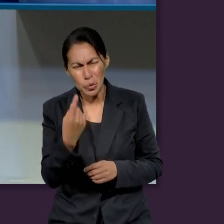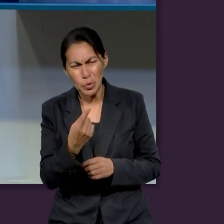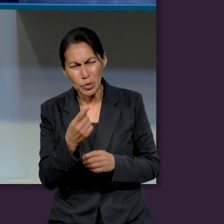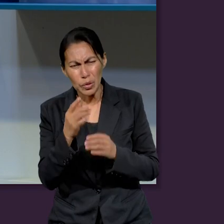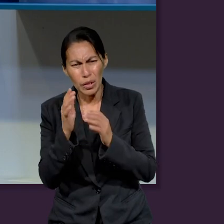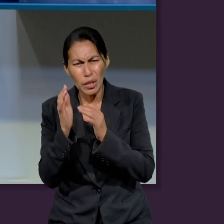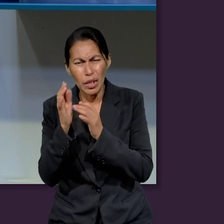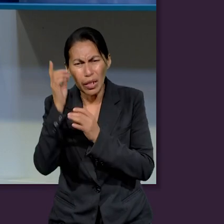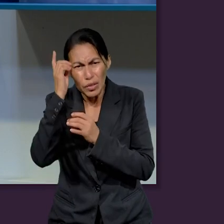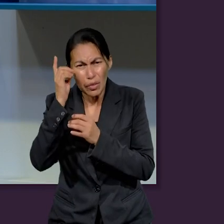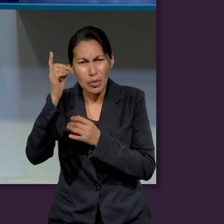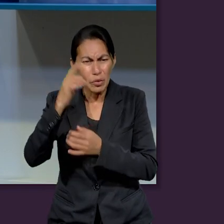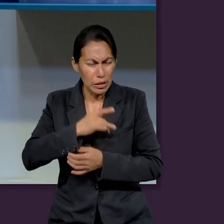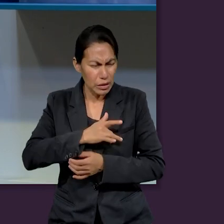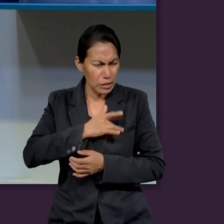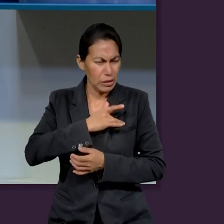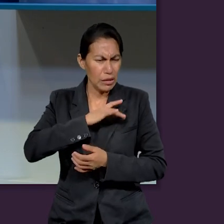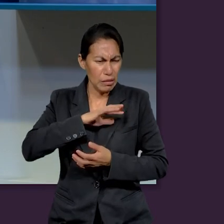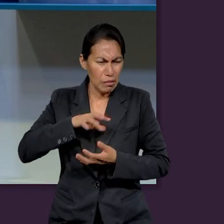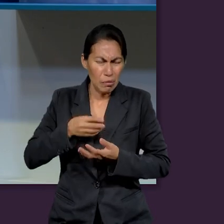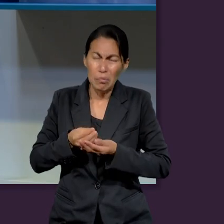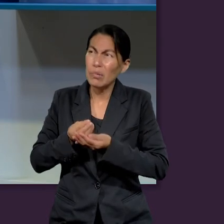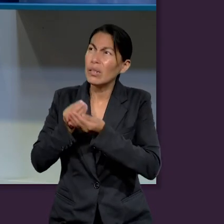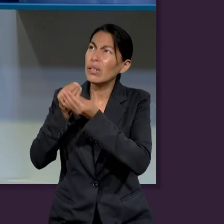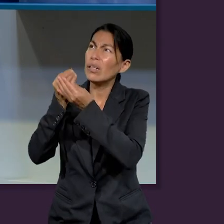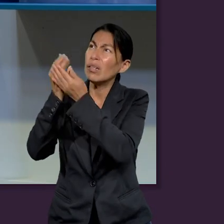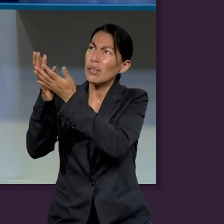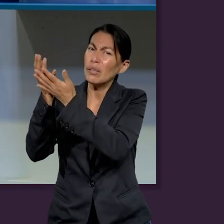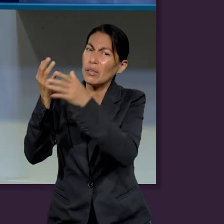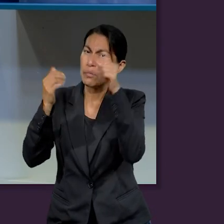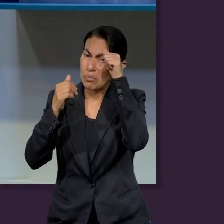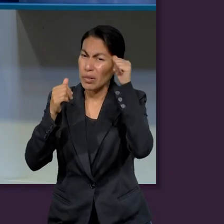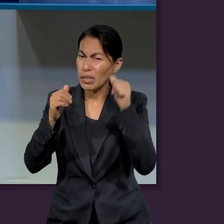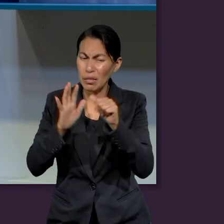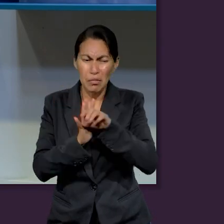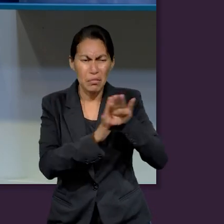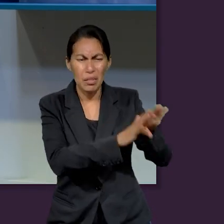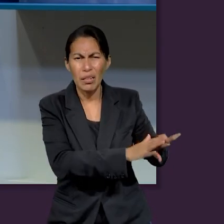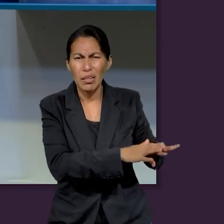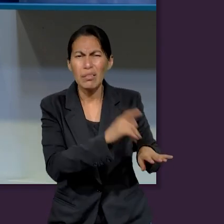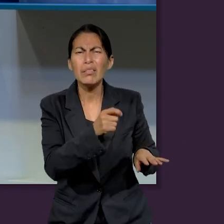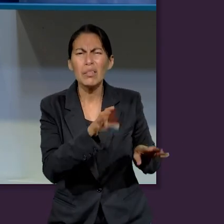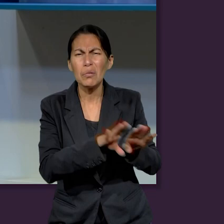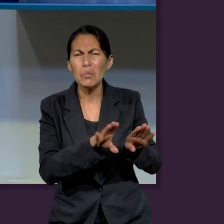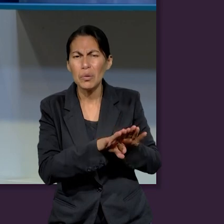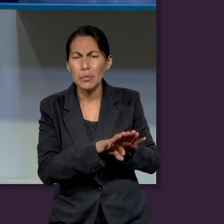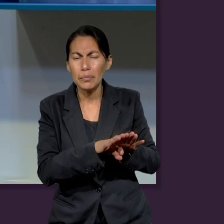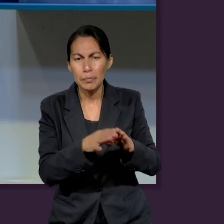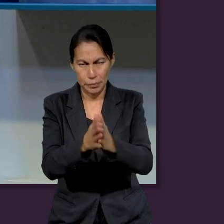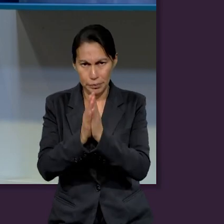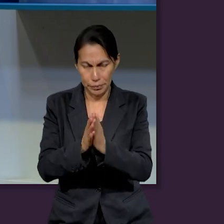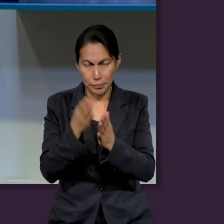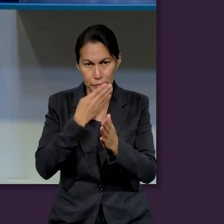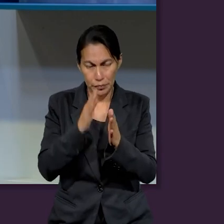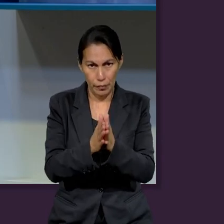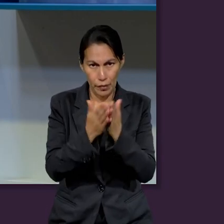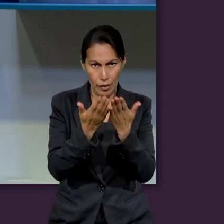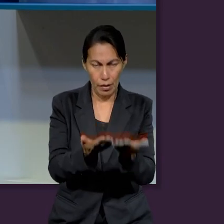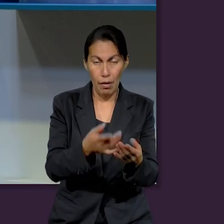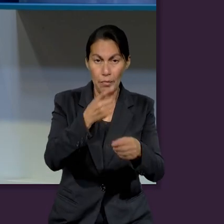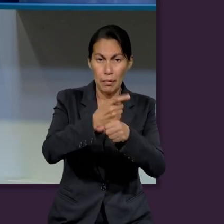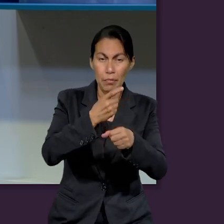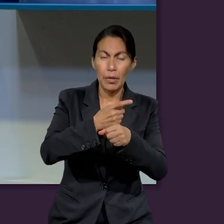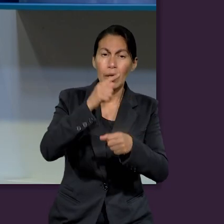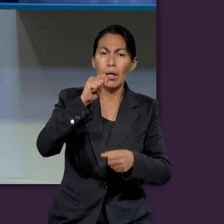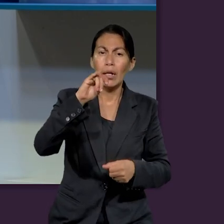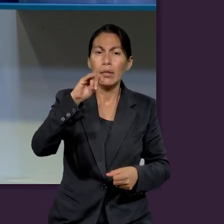nosotros podemos entregarnos a Dios para evitar que nosotros codiciemos? Les